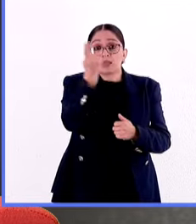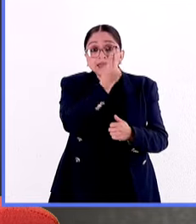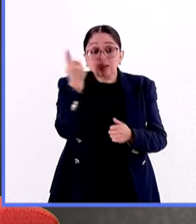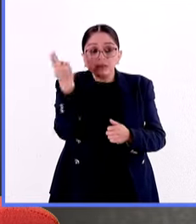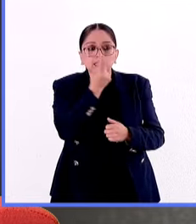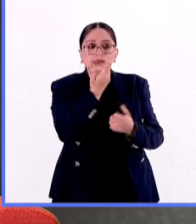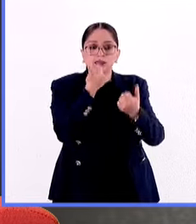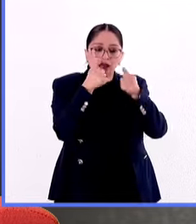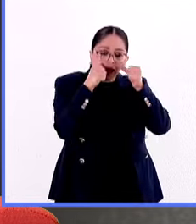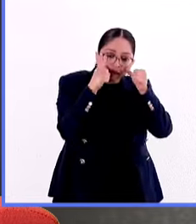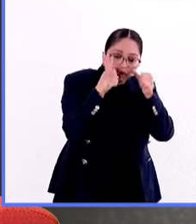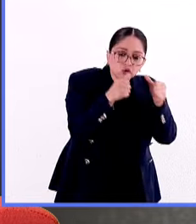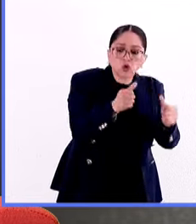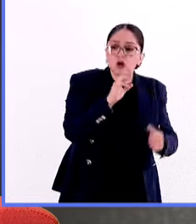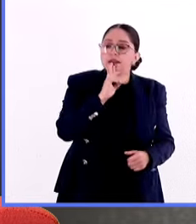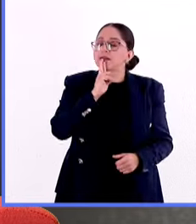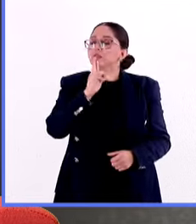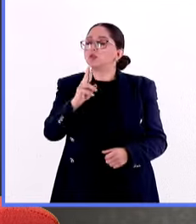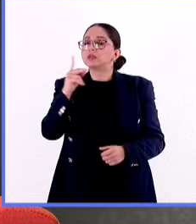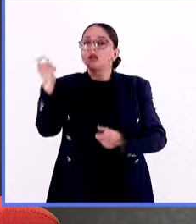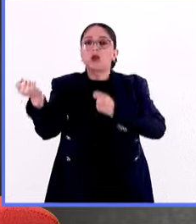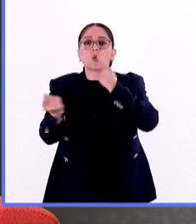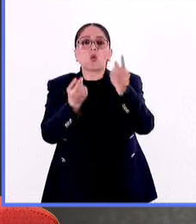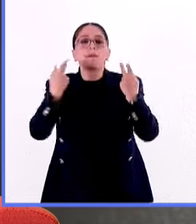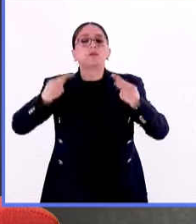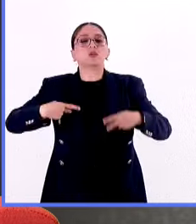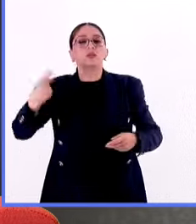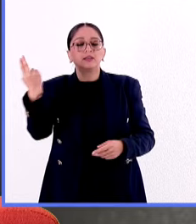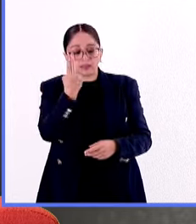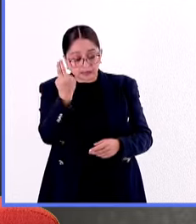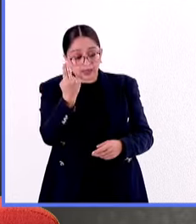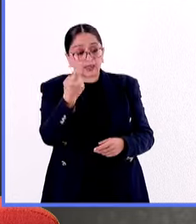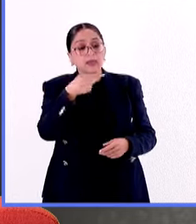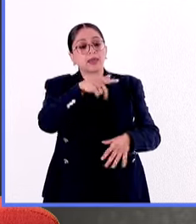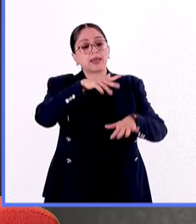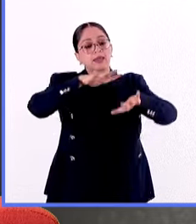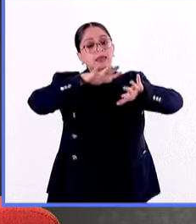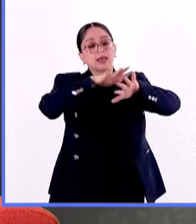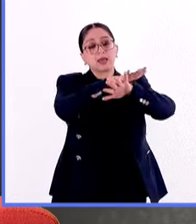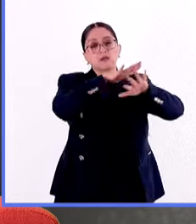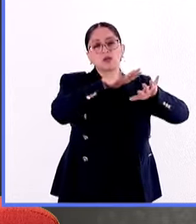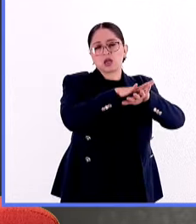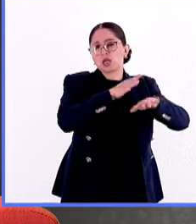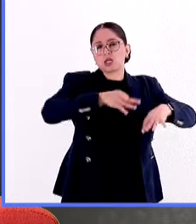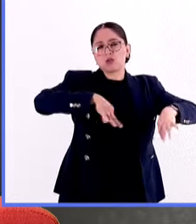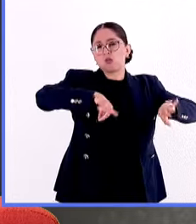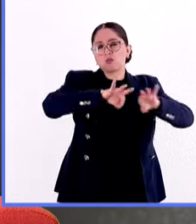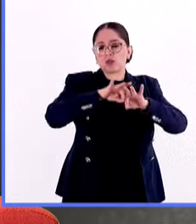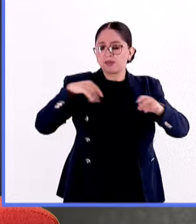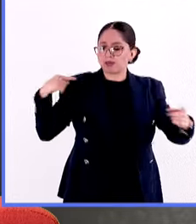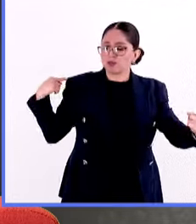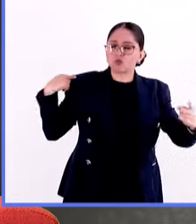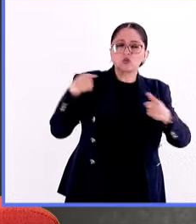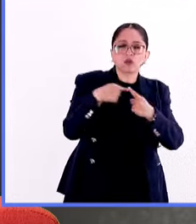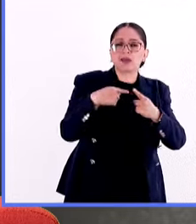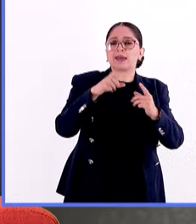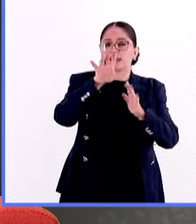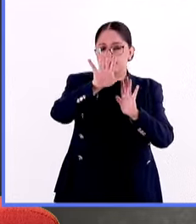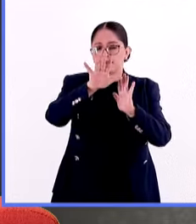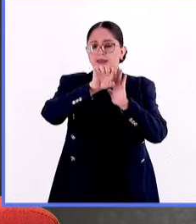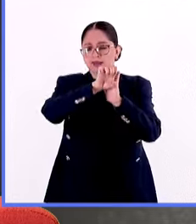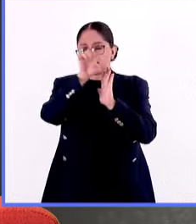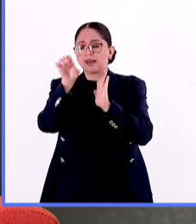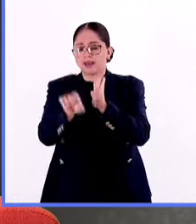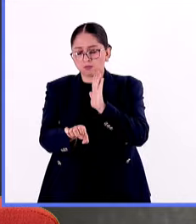de la sociedad. Y ha habido reformas fundamentales en los últimos años, como por ejemplo aquella reforma en la que